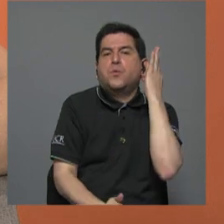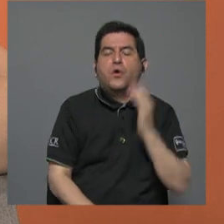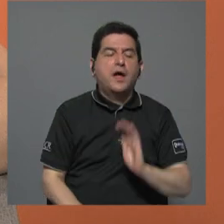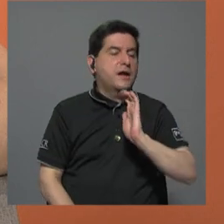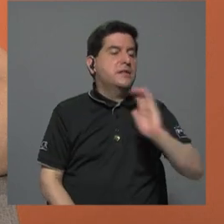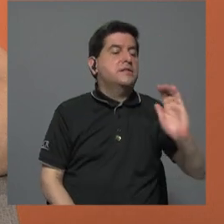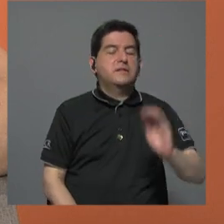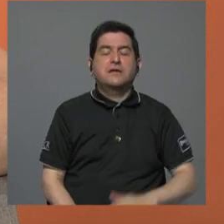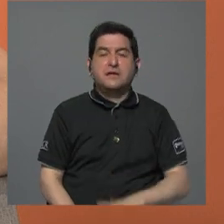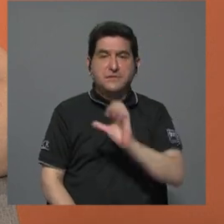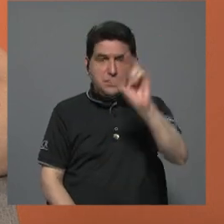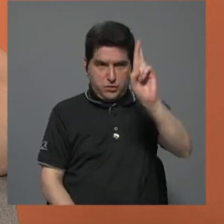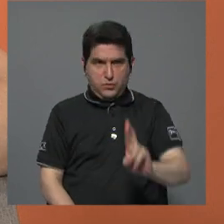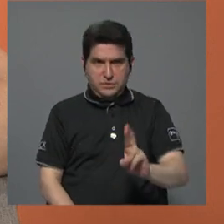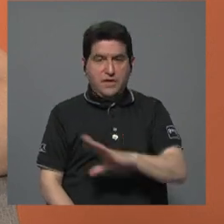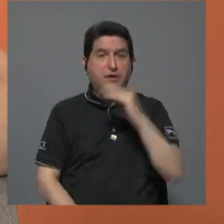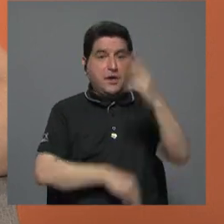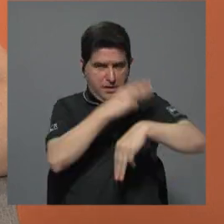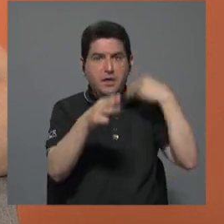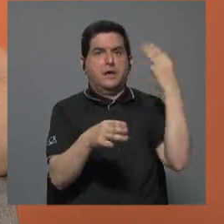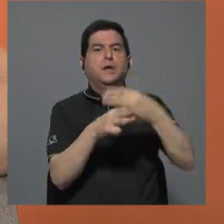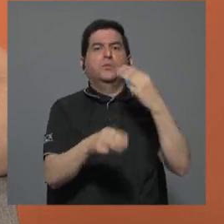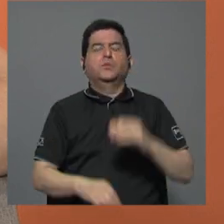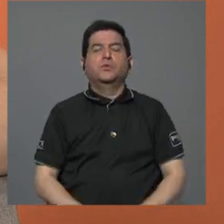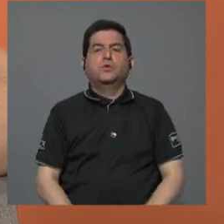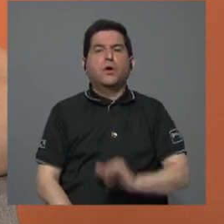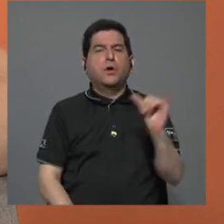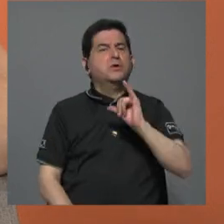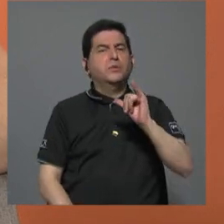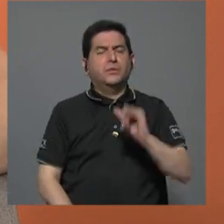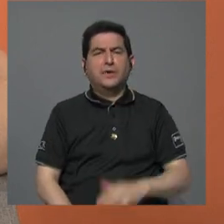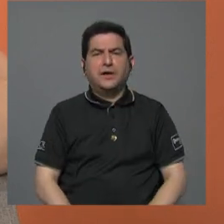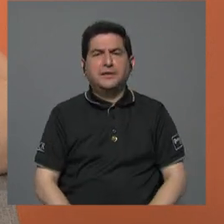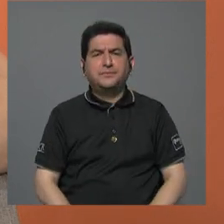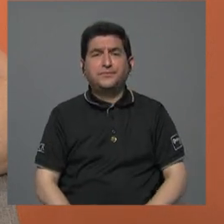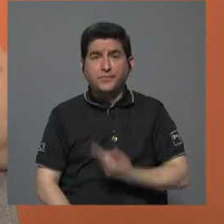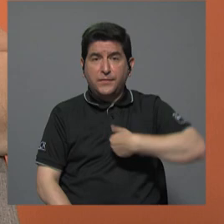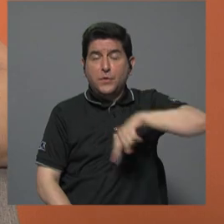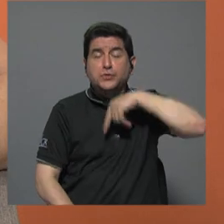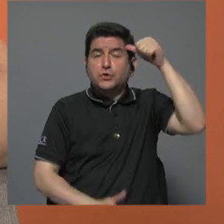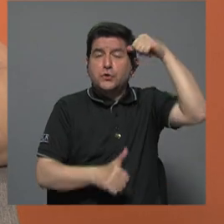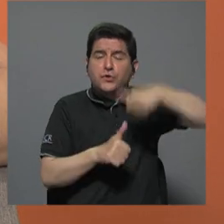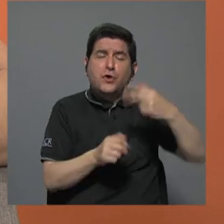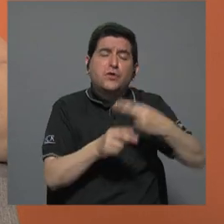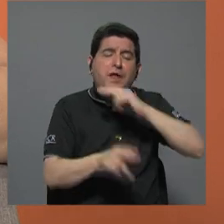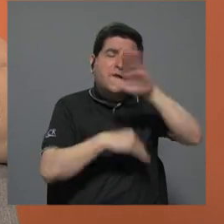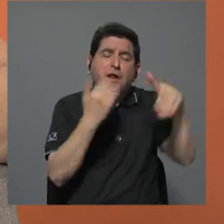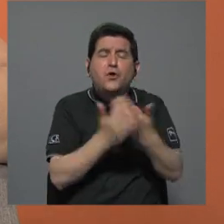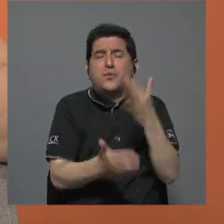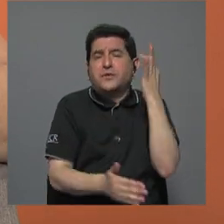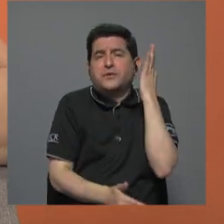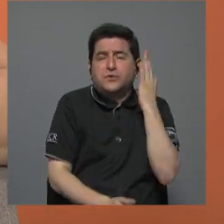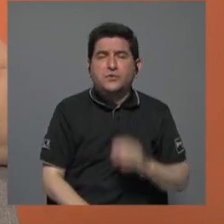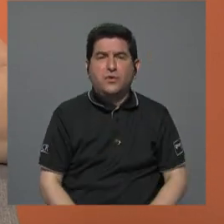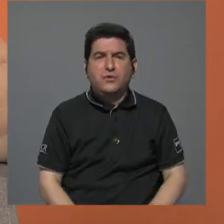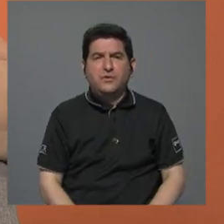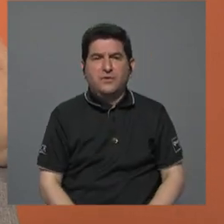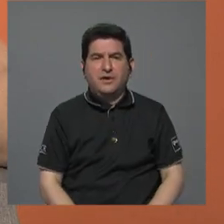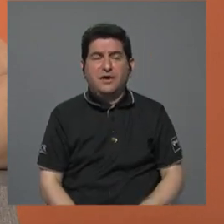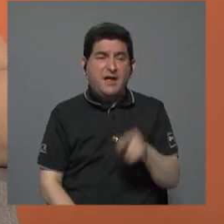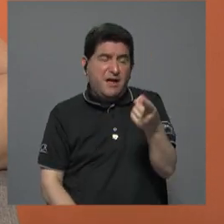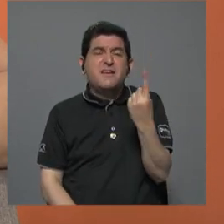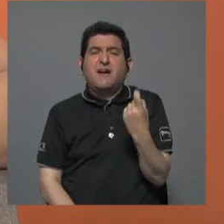con las niñas y las mujeres de Costa Rica y del mundo, y también que tenemos que recordar los nombres de todas esas mujeres, ¿verdad? Nos faltan,